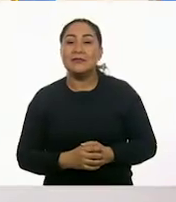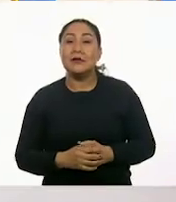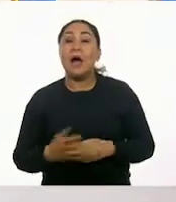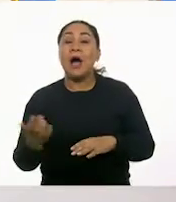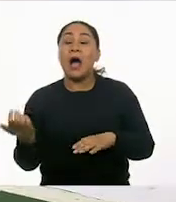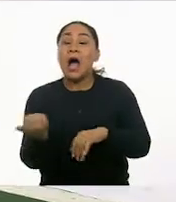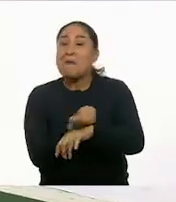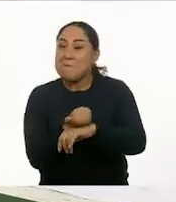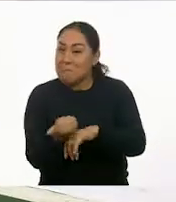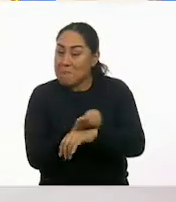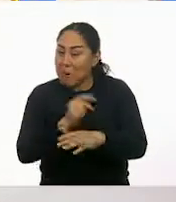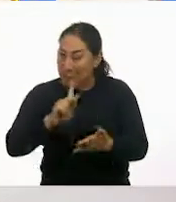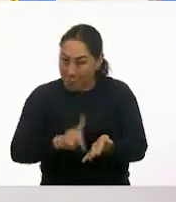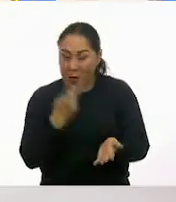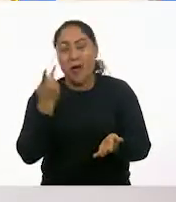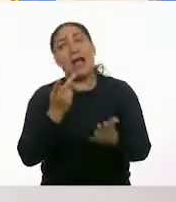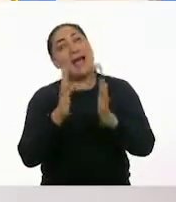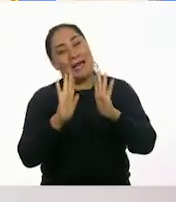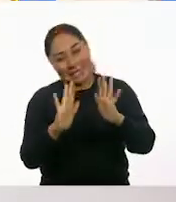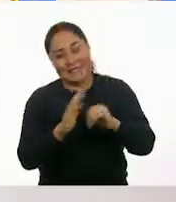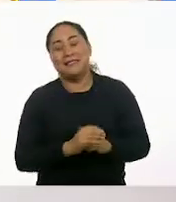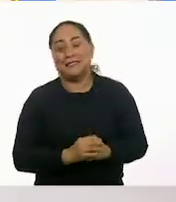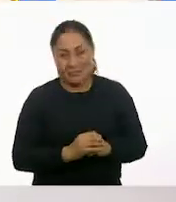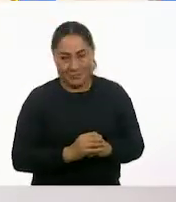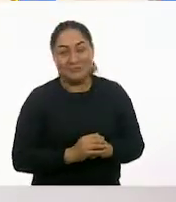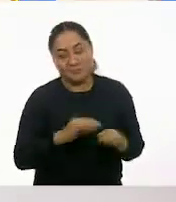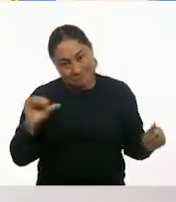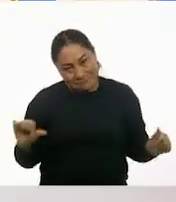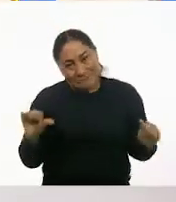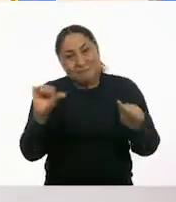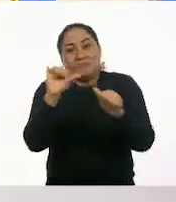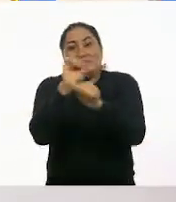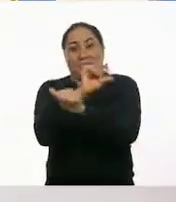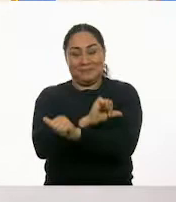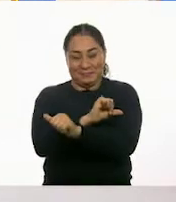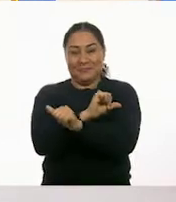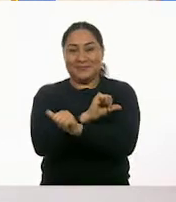Amarillo otra vez. Amarillo. Cambio de lugar.